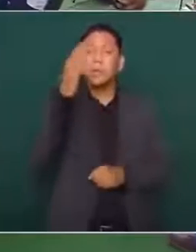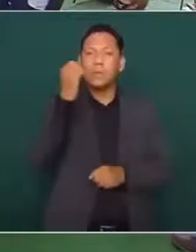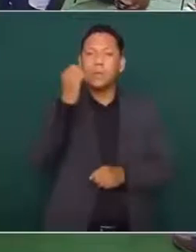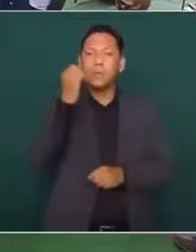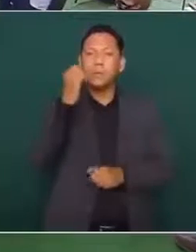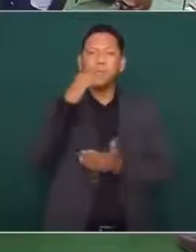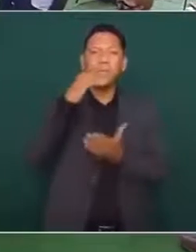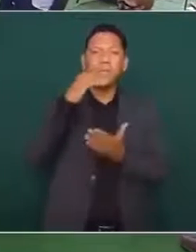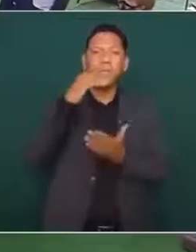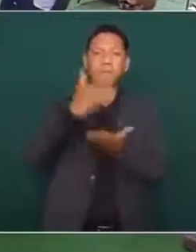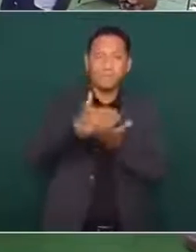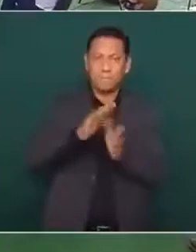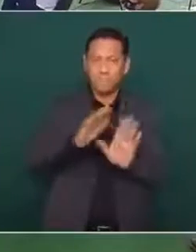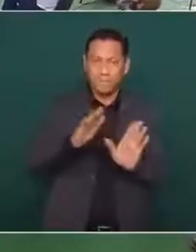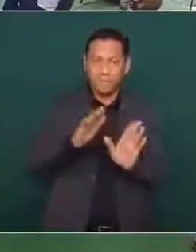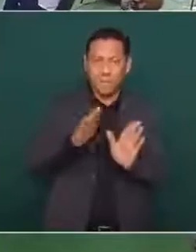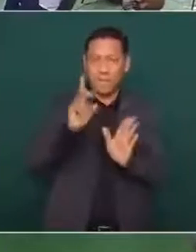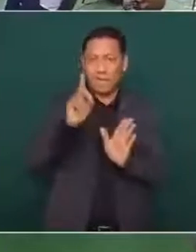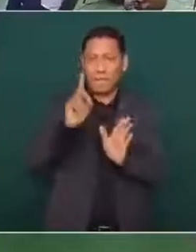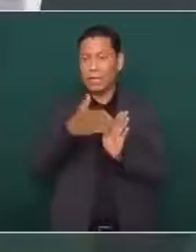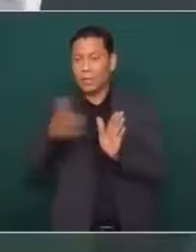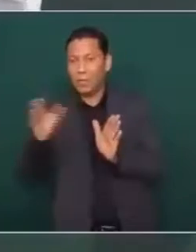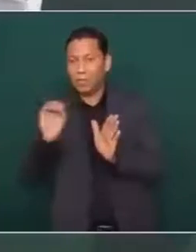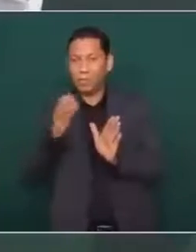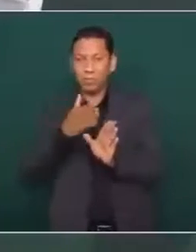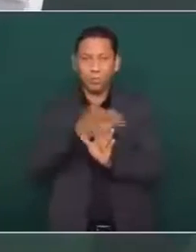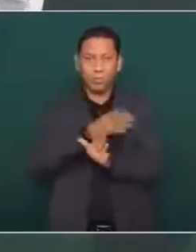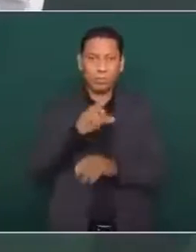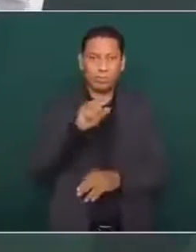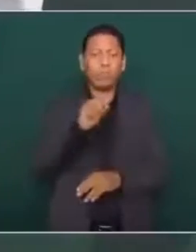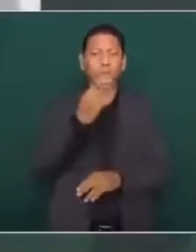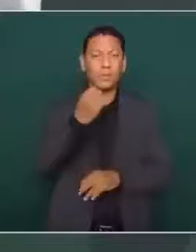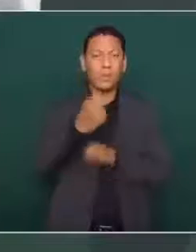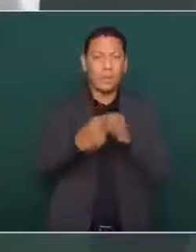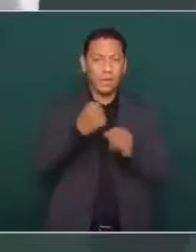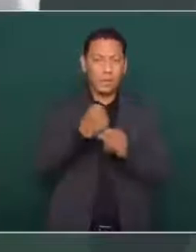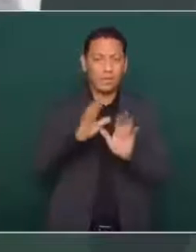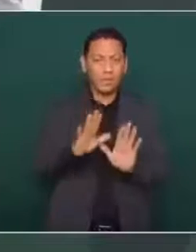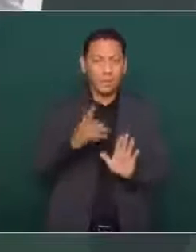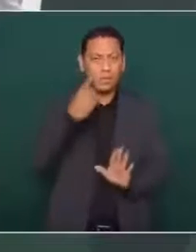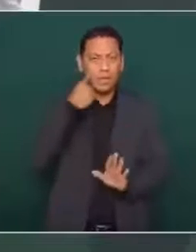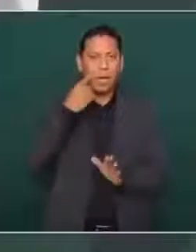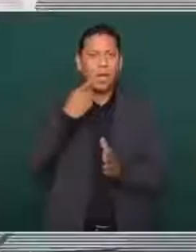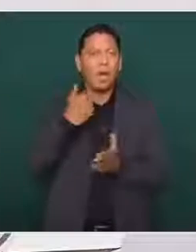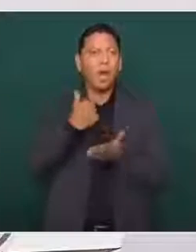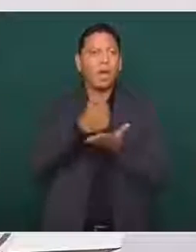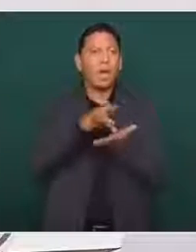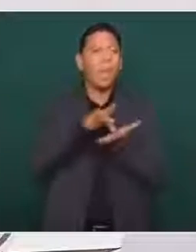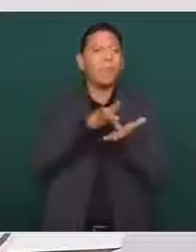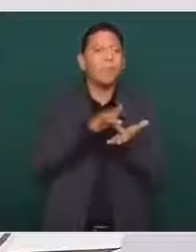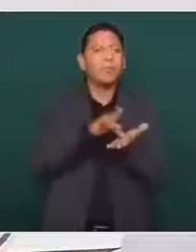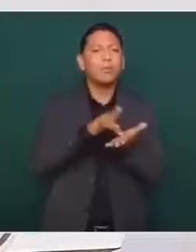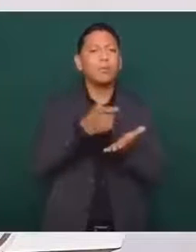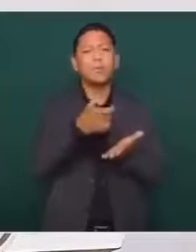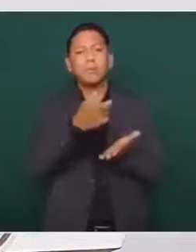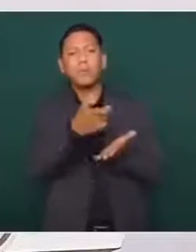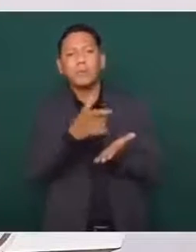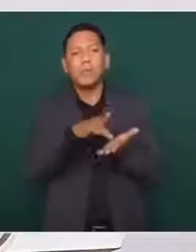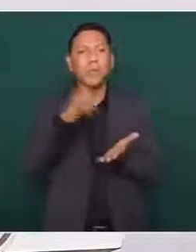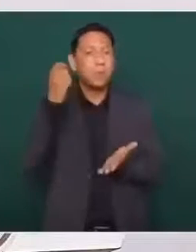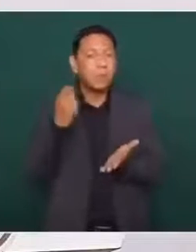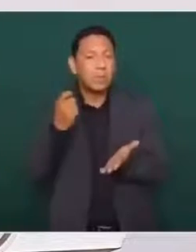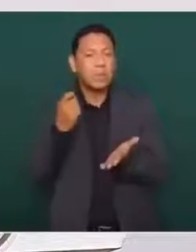Y no reciben apoyo en el país de 29 a